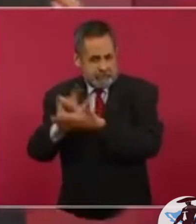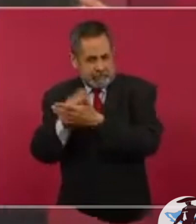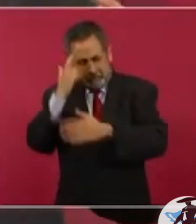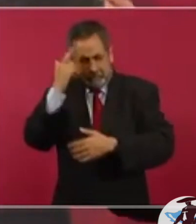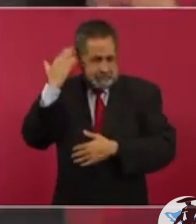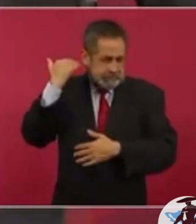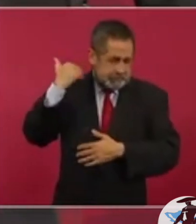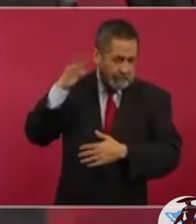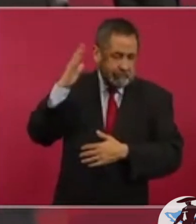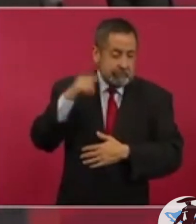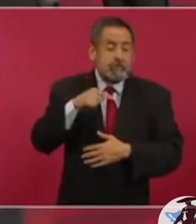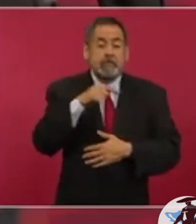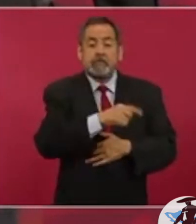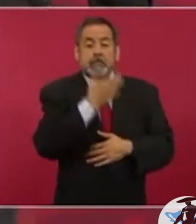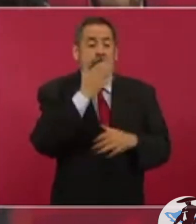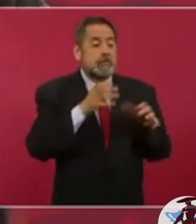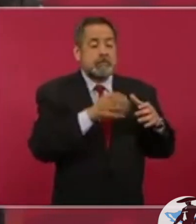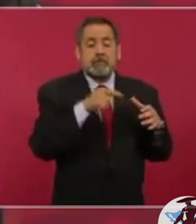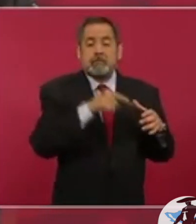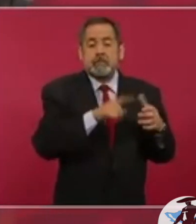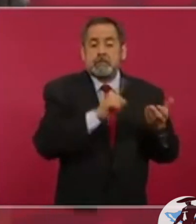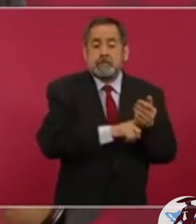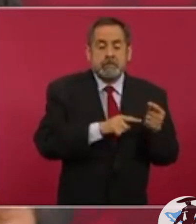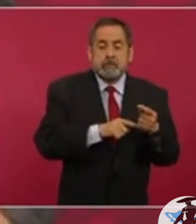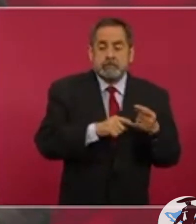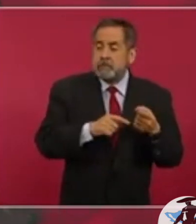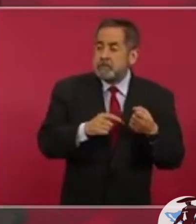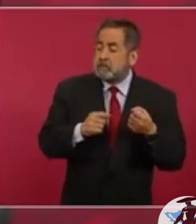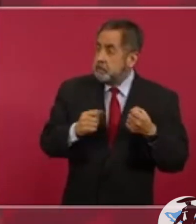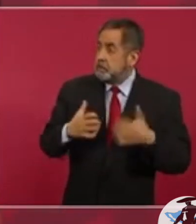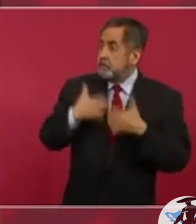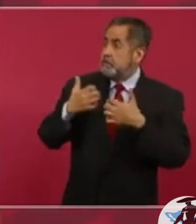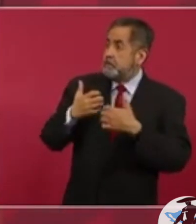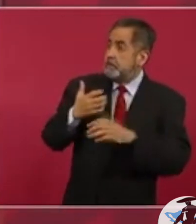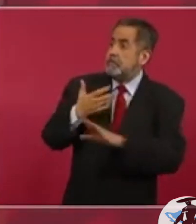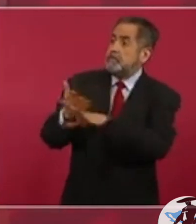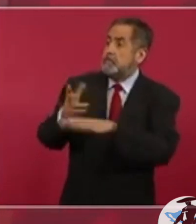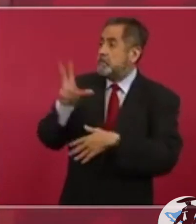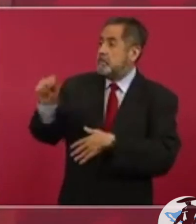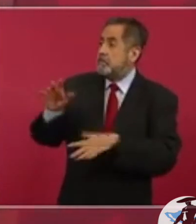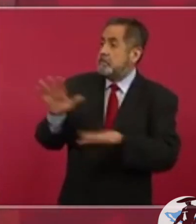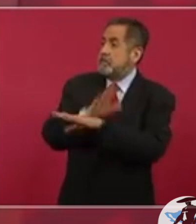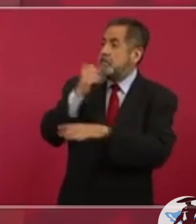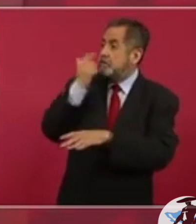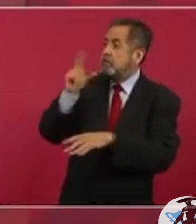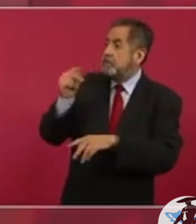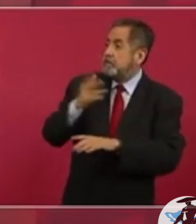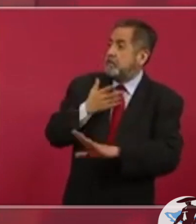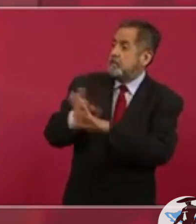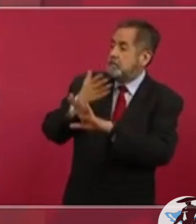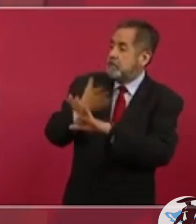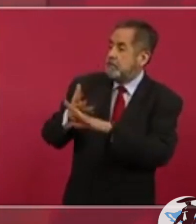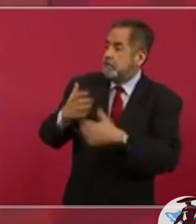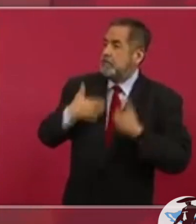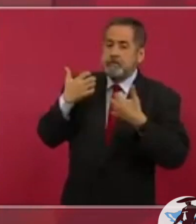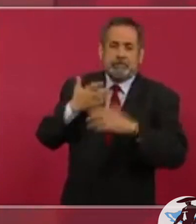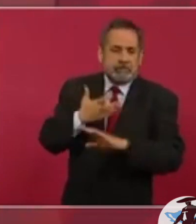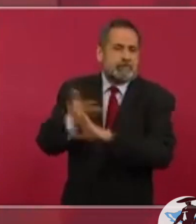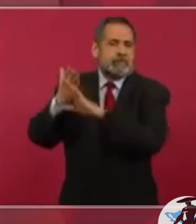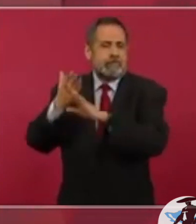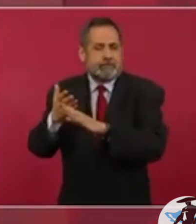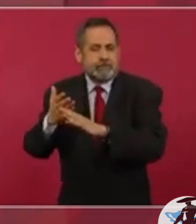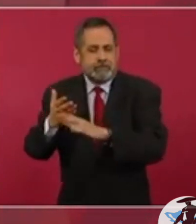se oponen y reaccionan.